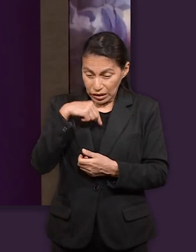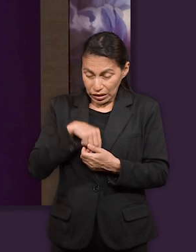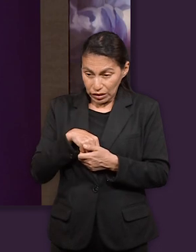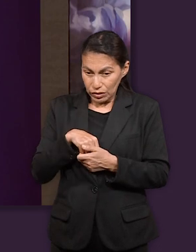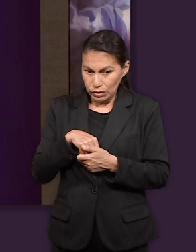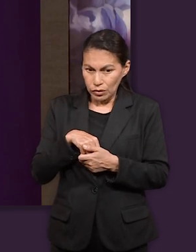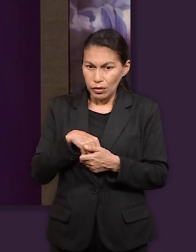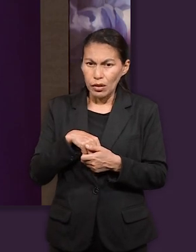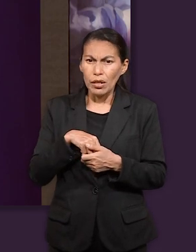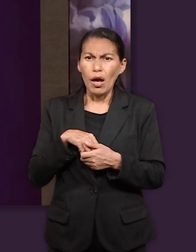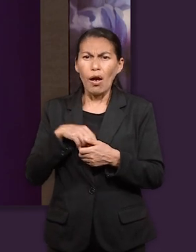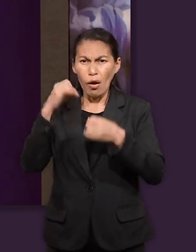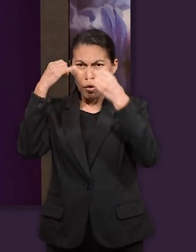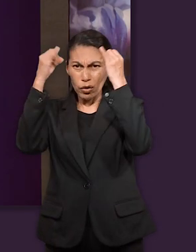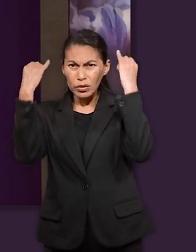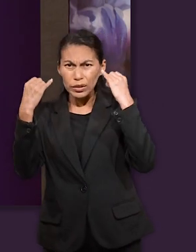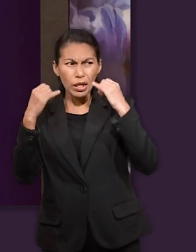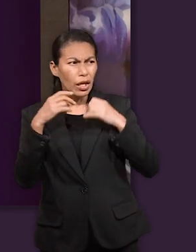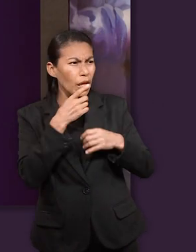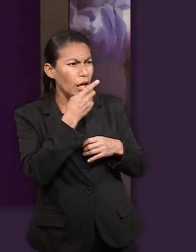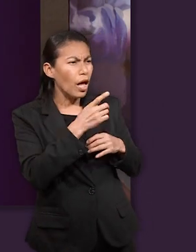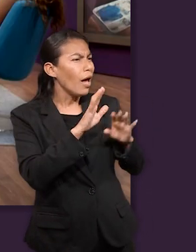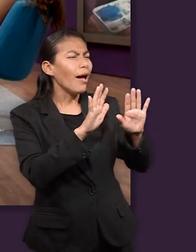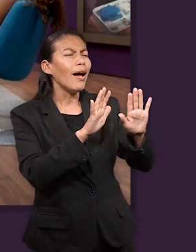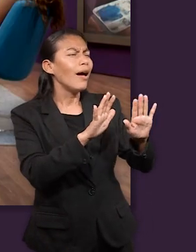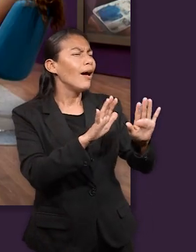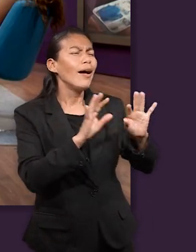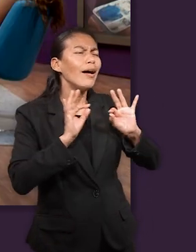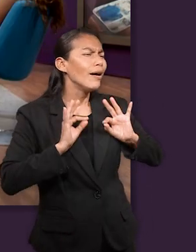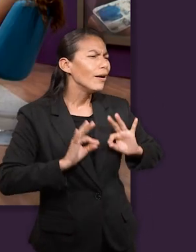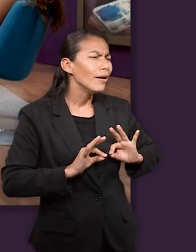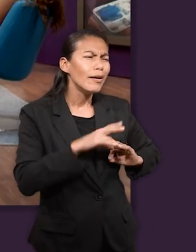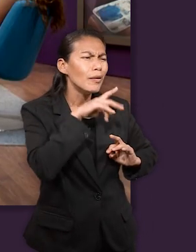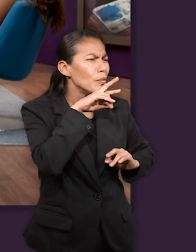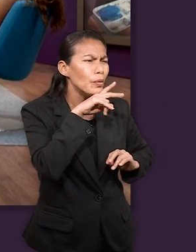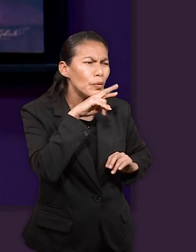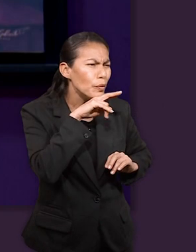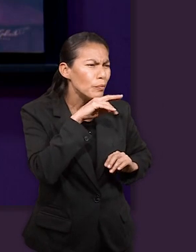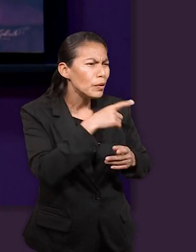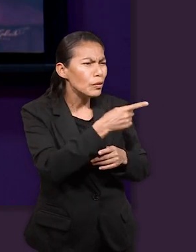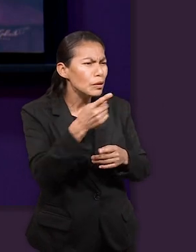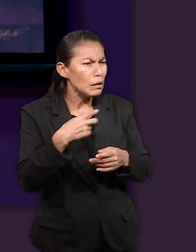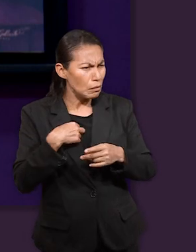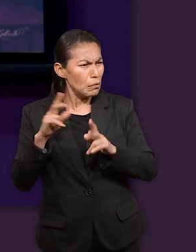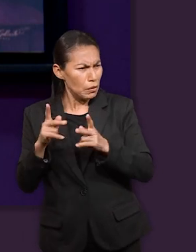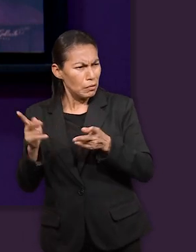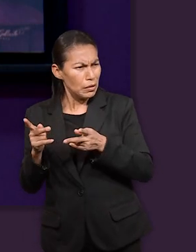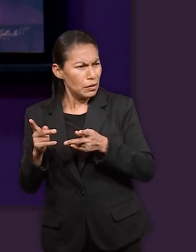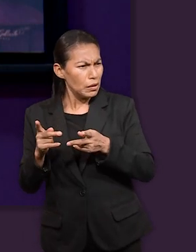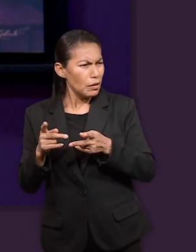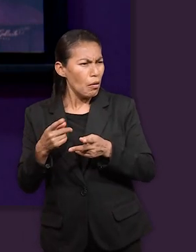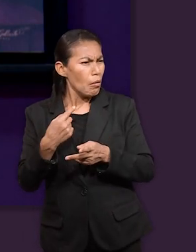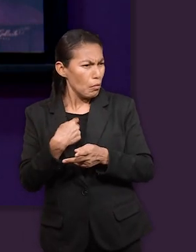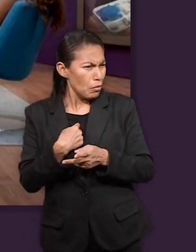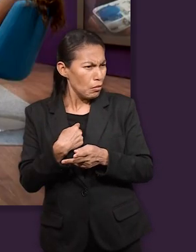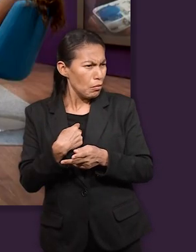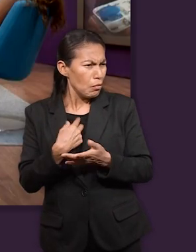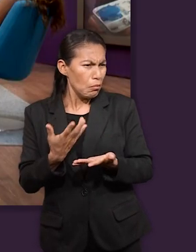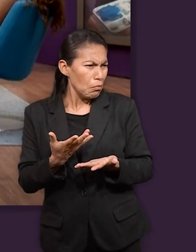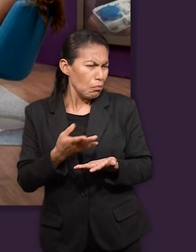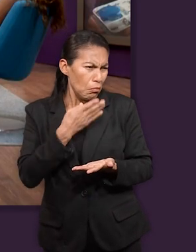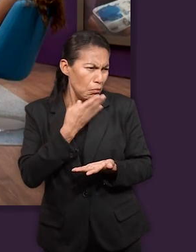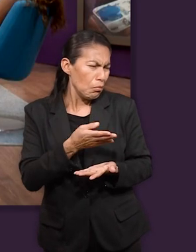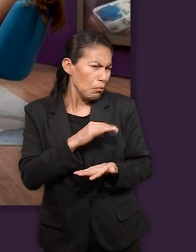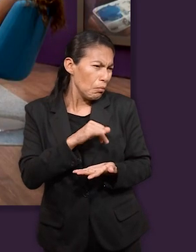que José les dice para calmar el dolor de sus hermanos él les comenta es que Dios era el plan de Dios